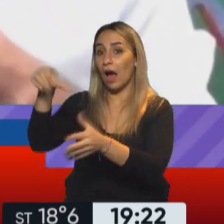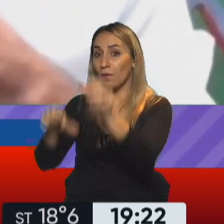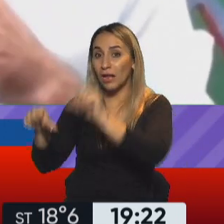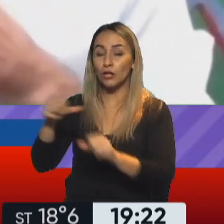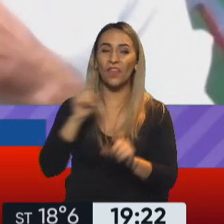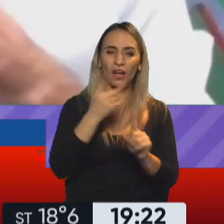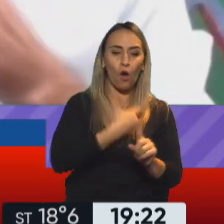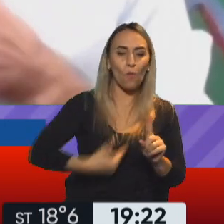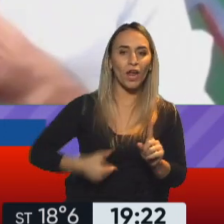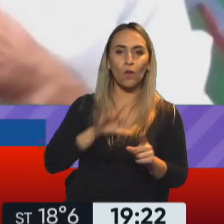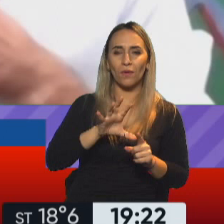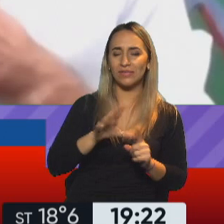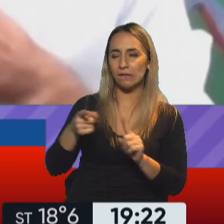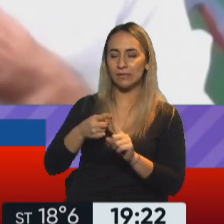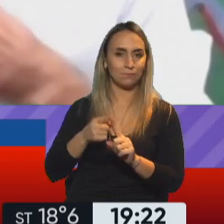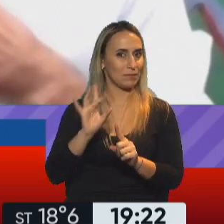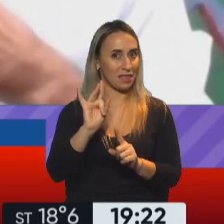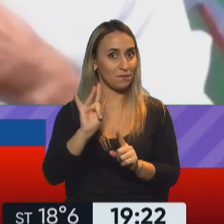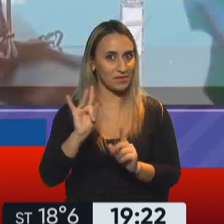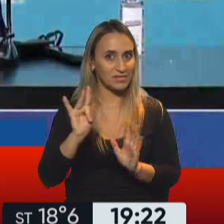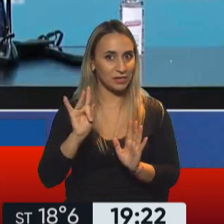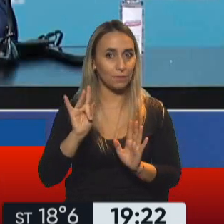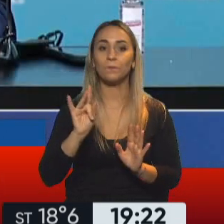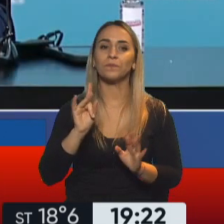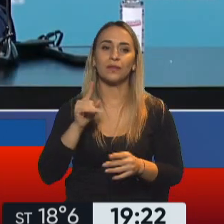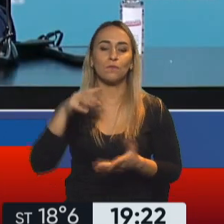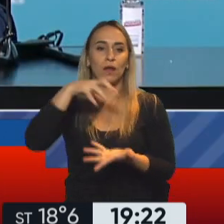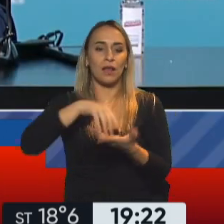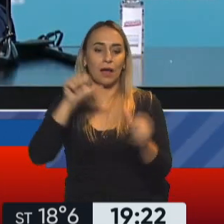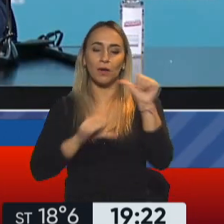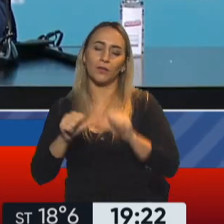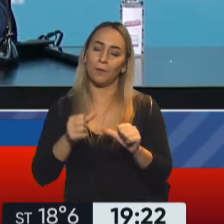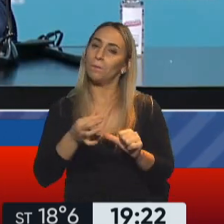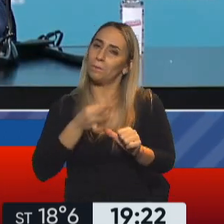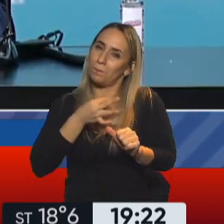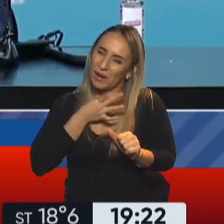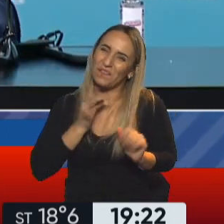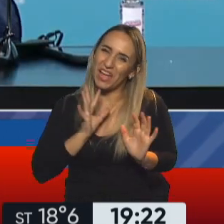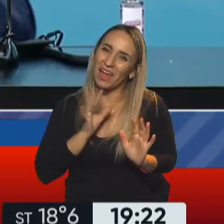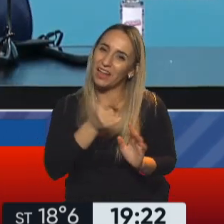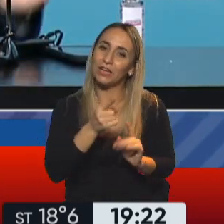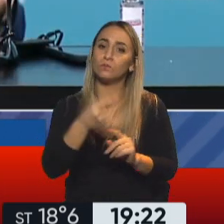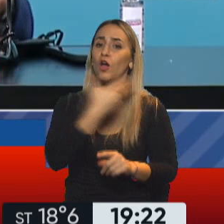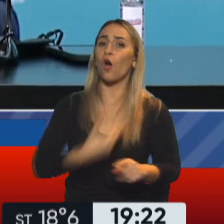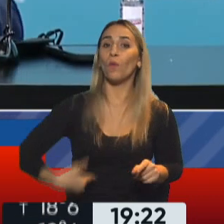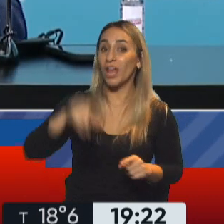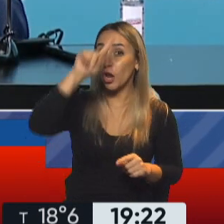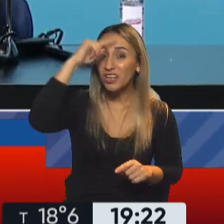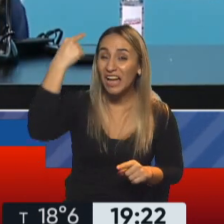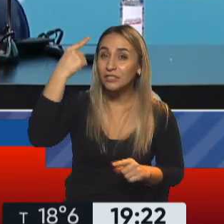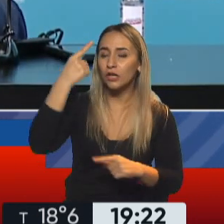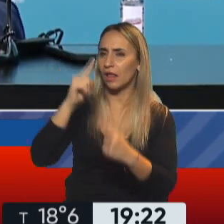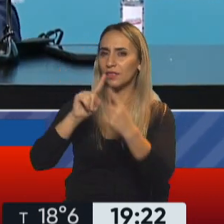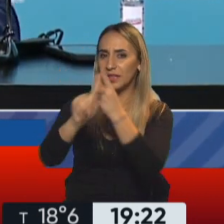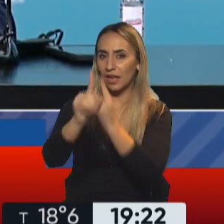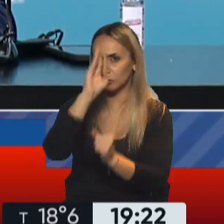laboratorios nos han dicho directamente que siempre prefieren trabajar con gobiernos nacionales, muchos nos dijeron que solo trabajaban con